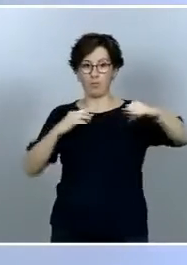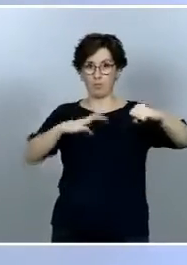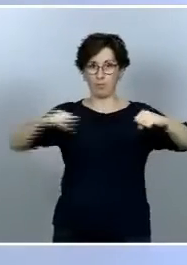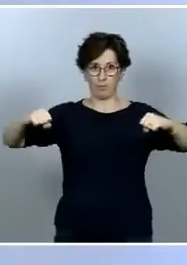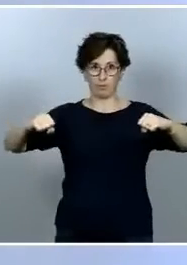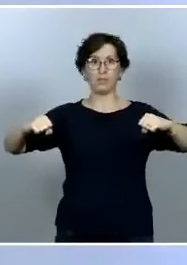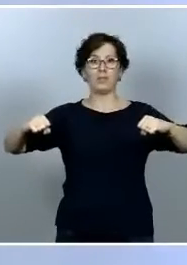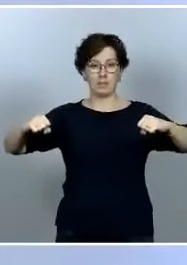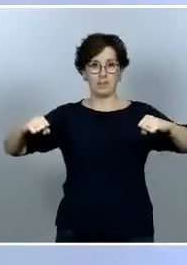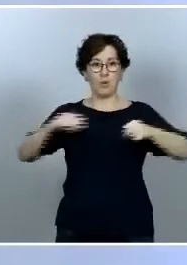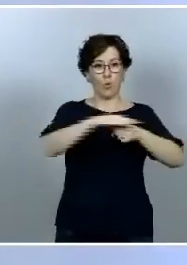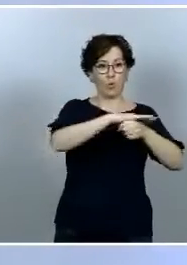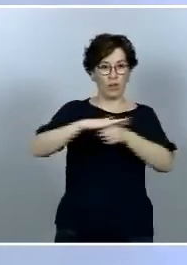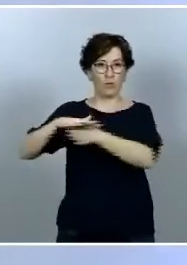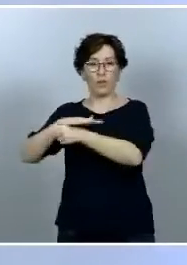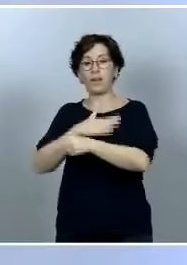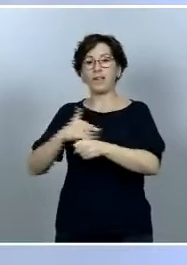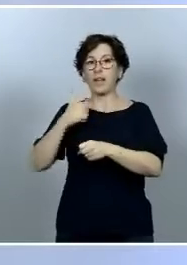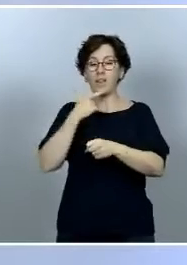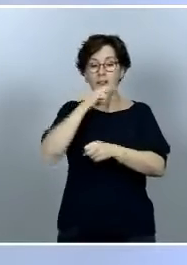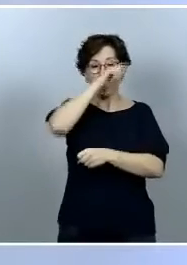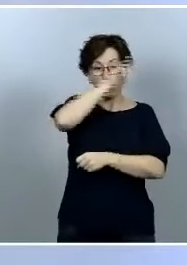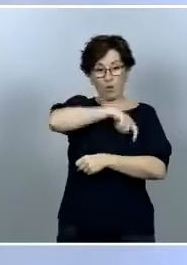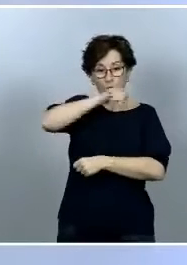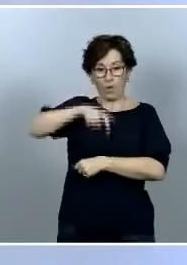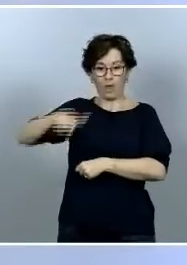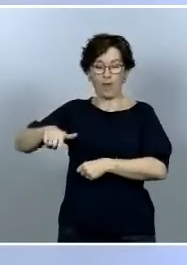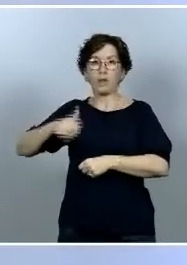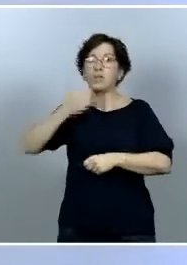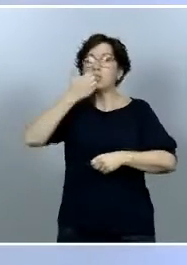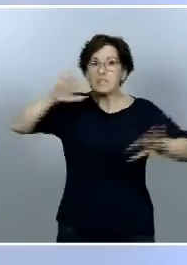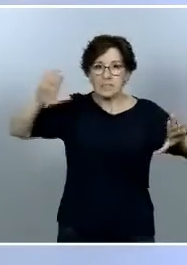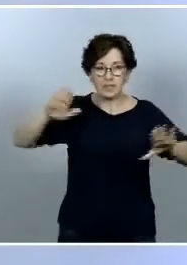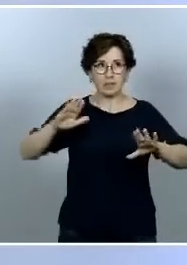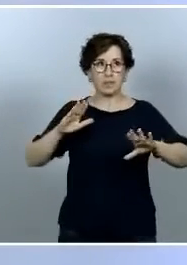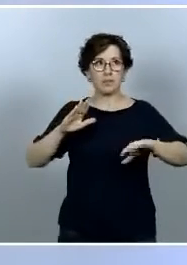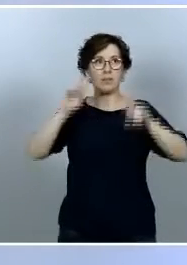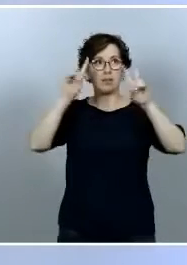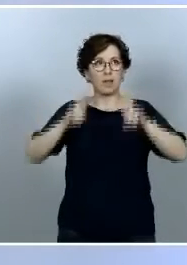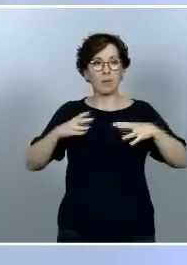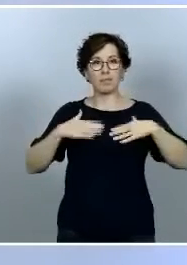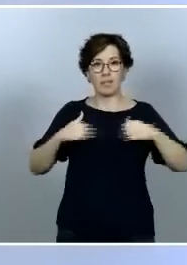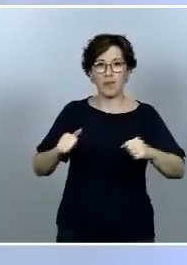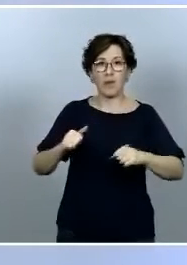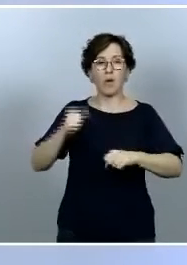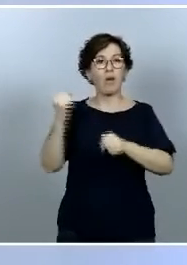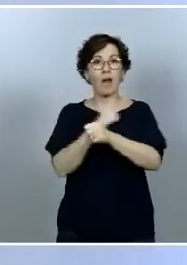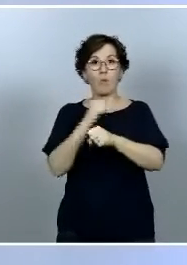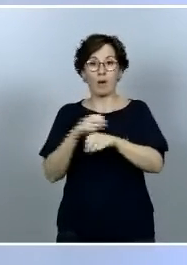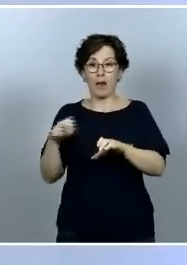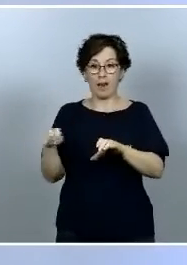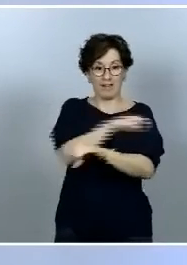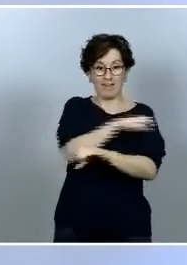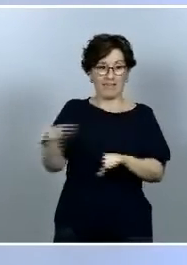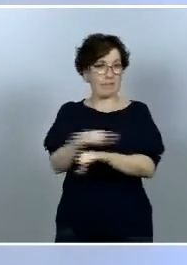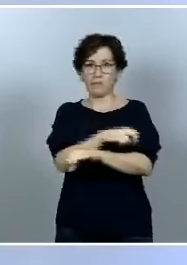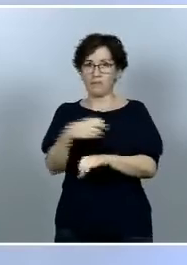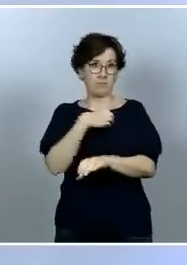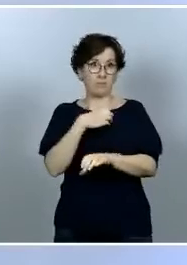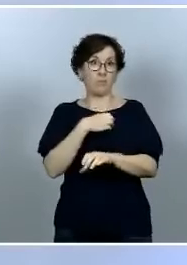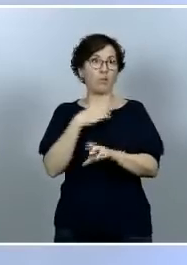excepto por motivos de sanidad o laborales de estas unidades territoriales no sería consistente que permitiéramos otro tipo de movilidad